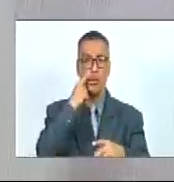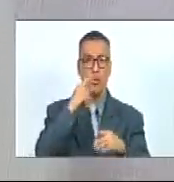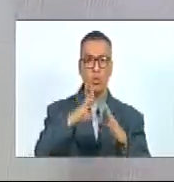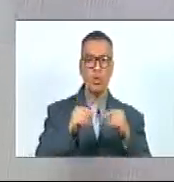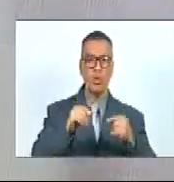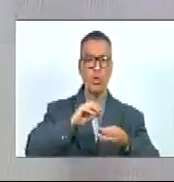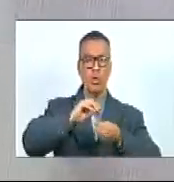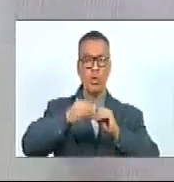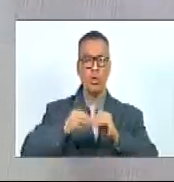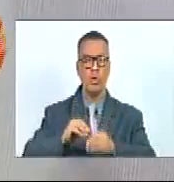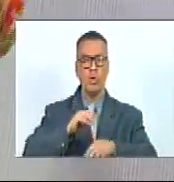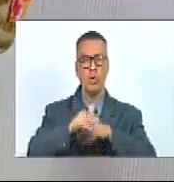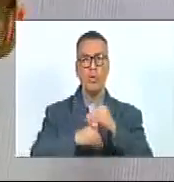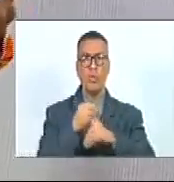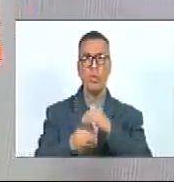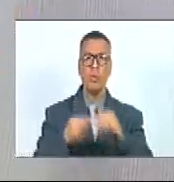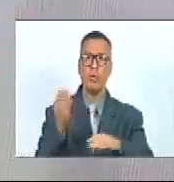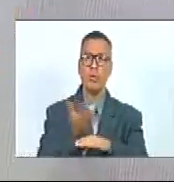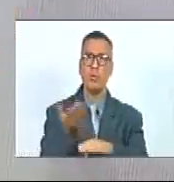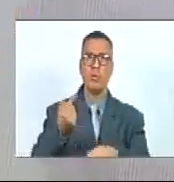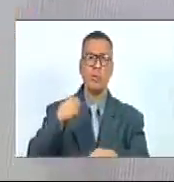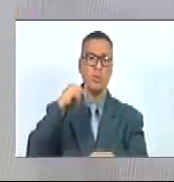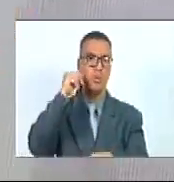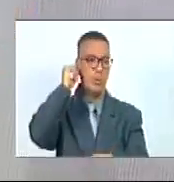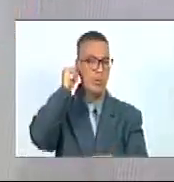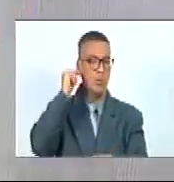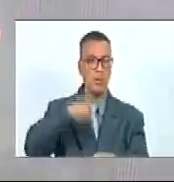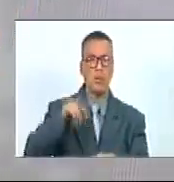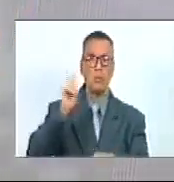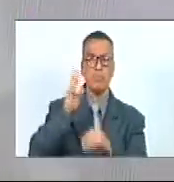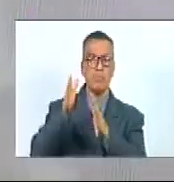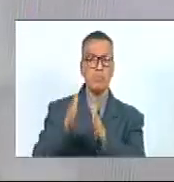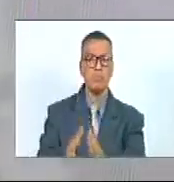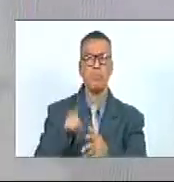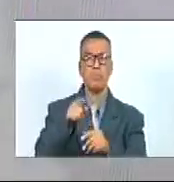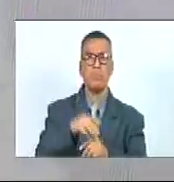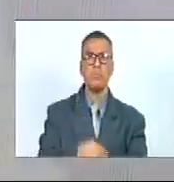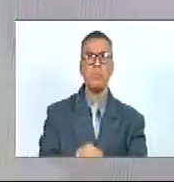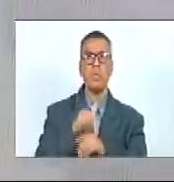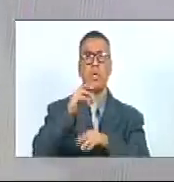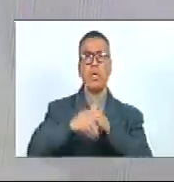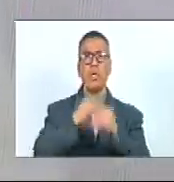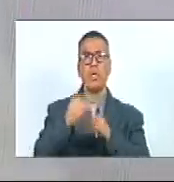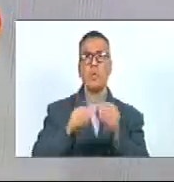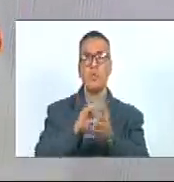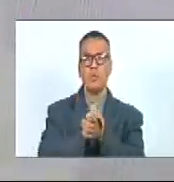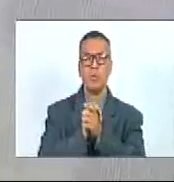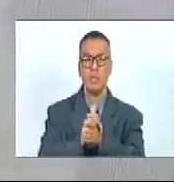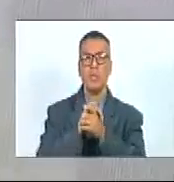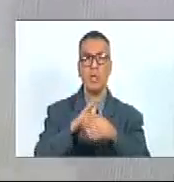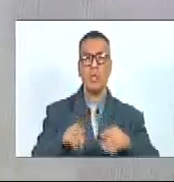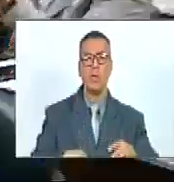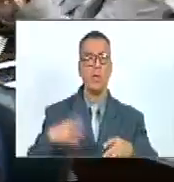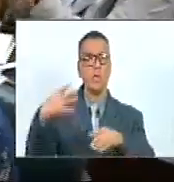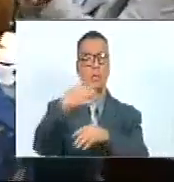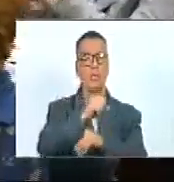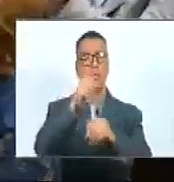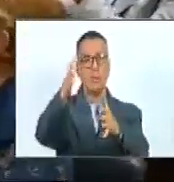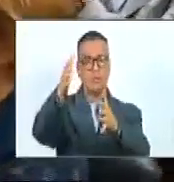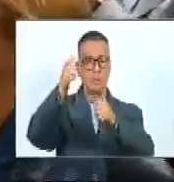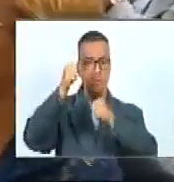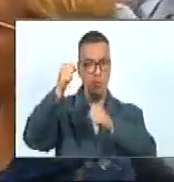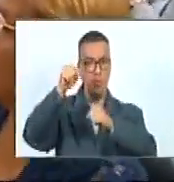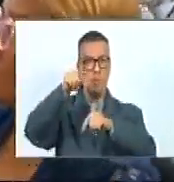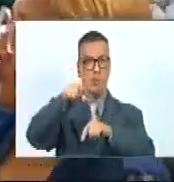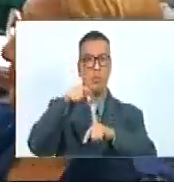medidas coercitivas unilaterales en las mujeres venezolanas y eso compañeros y compañeras es una gran victoria porque